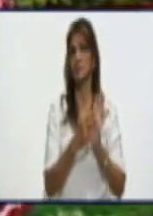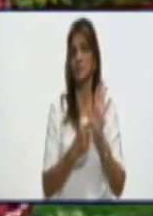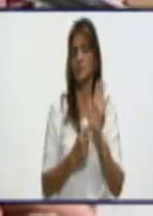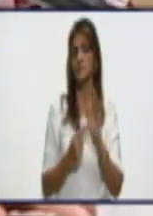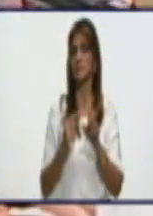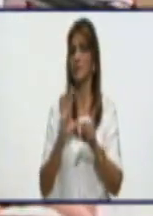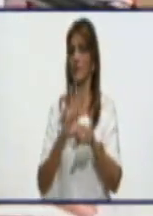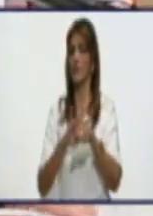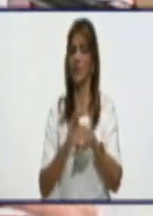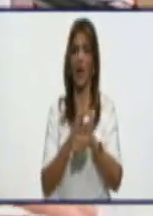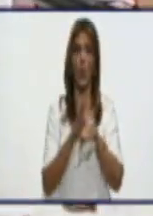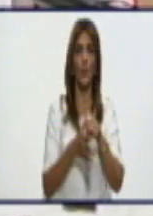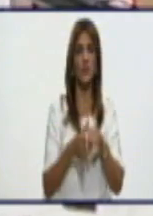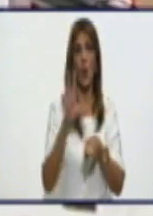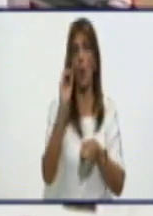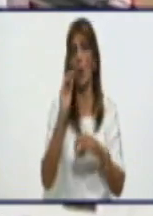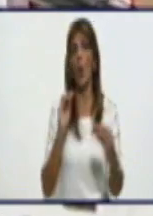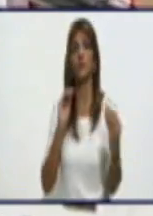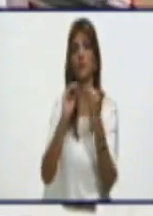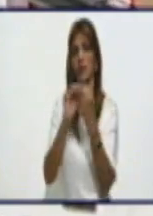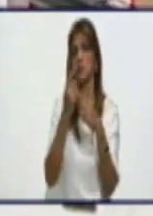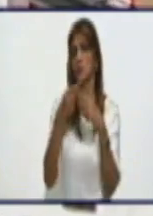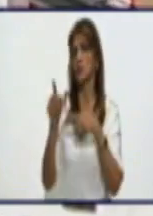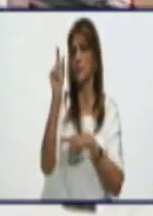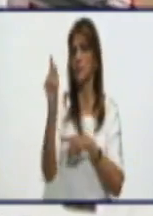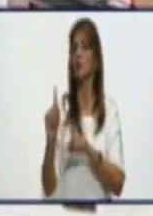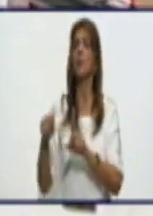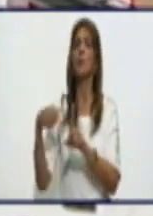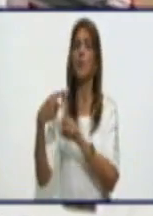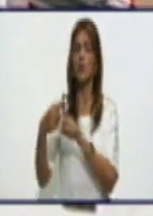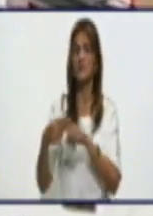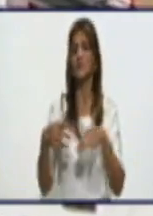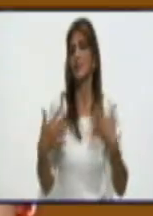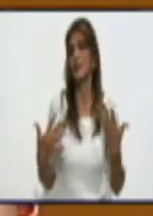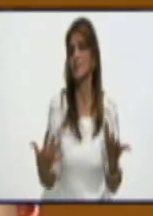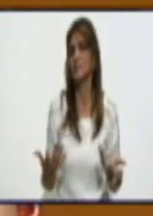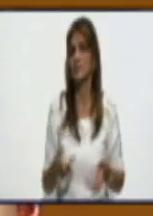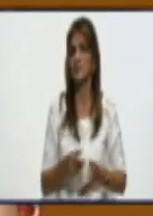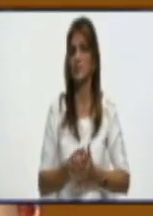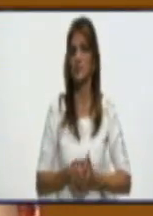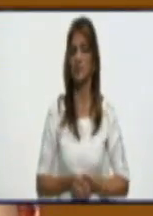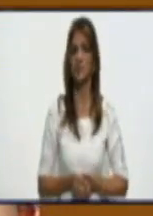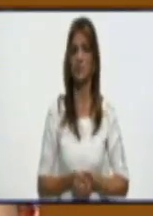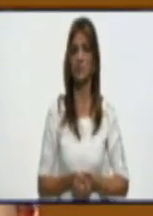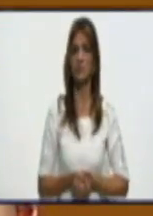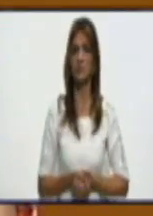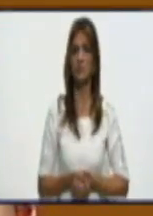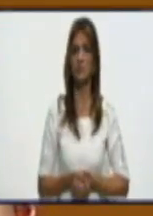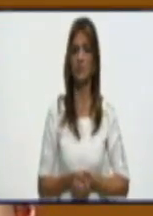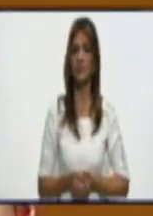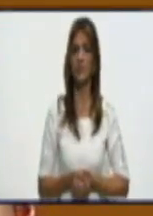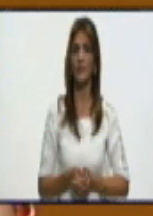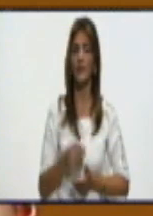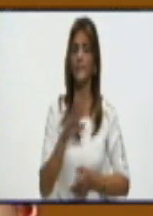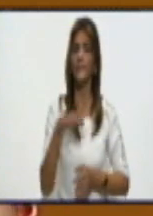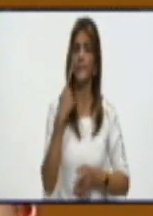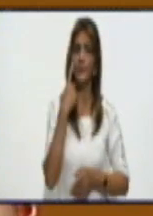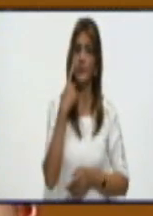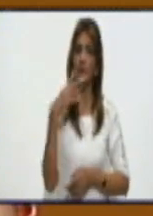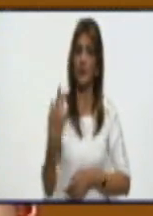enfermedad? Bien, en el caso del ensayo clínico de la fase 3 del candidato vacunal a Agdala,